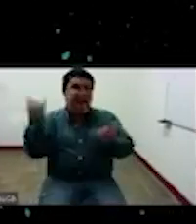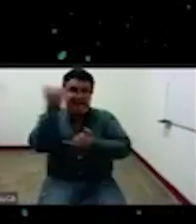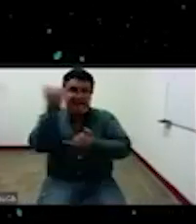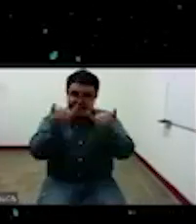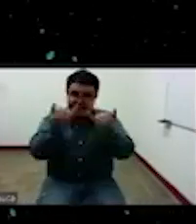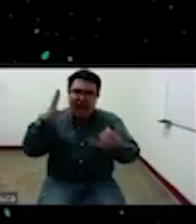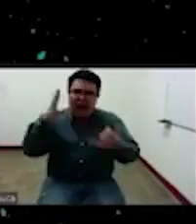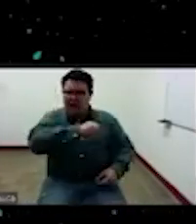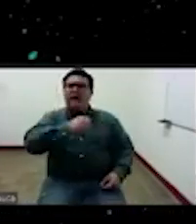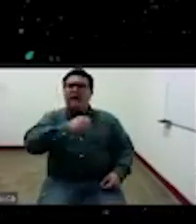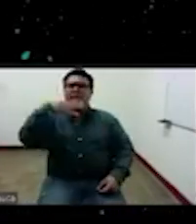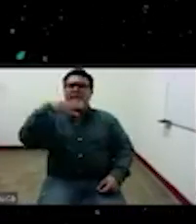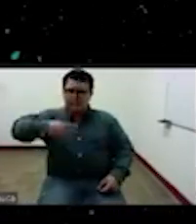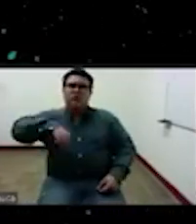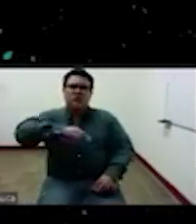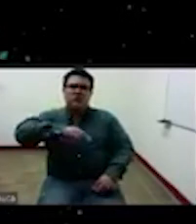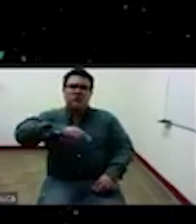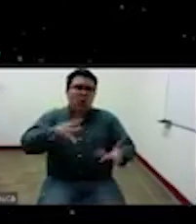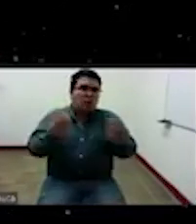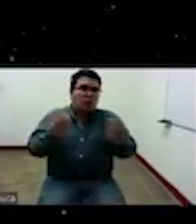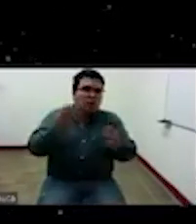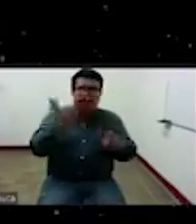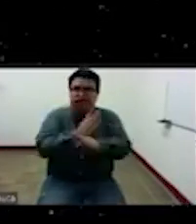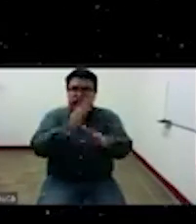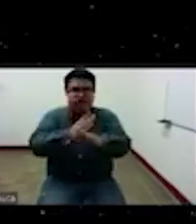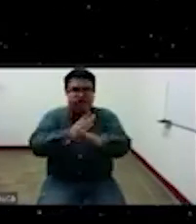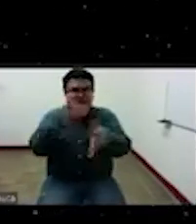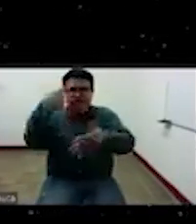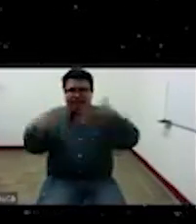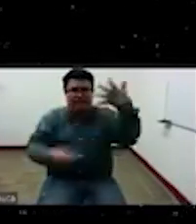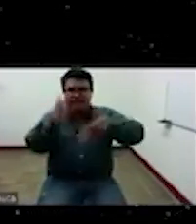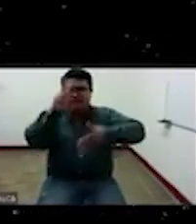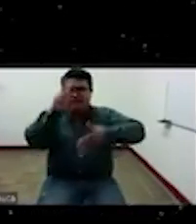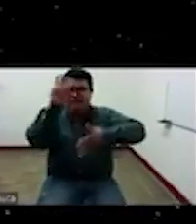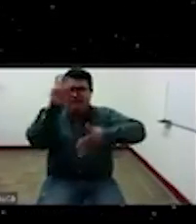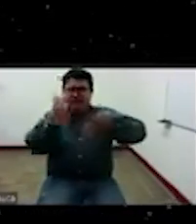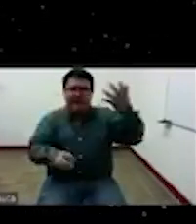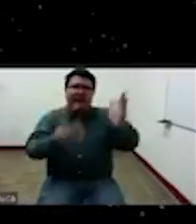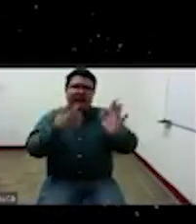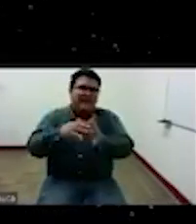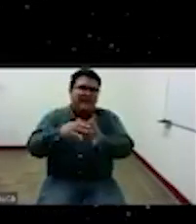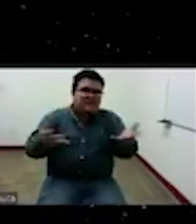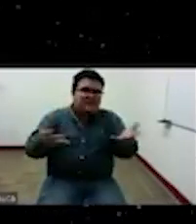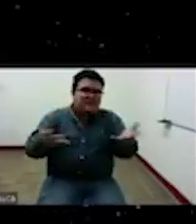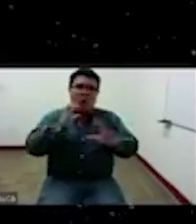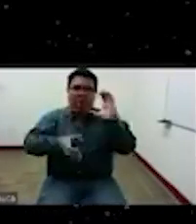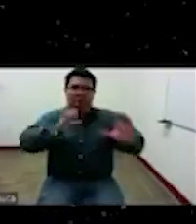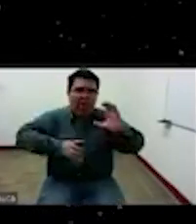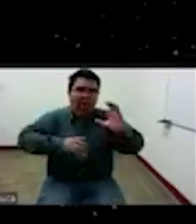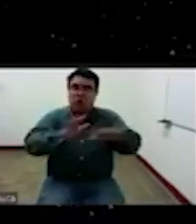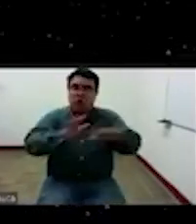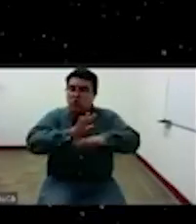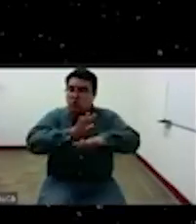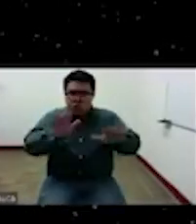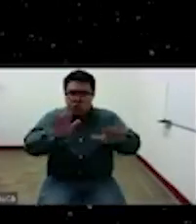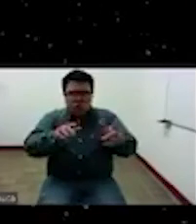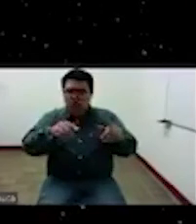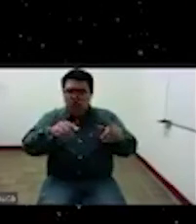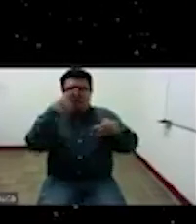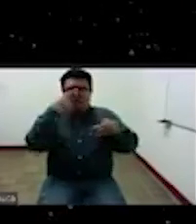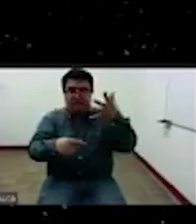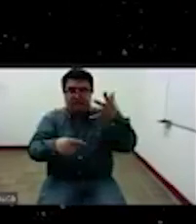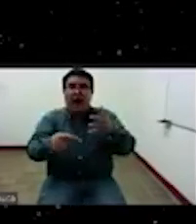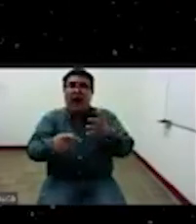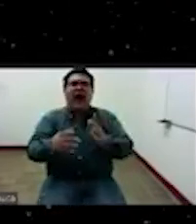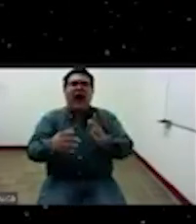dentro del colectivo otra problemática que son que es el de la mala comunicación cuando se da esa afirmación lo que pasa